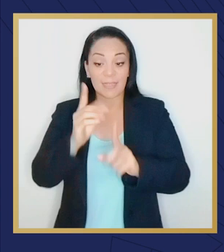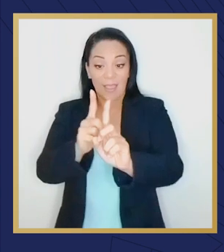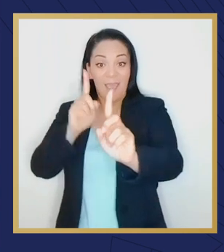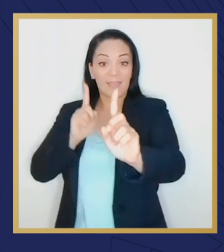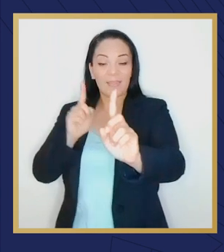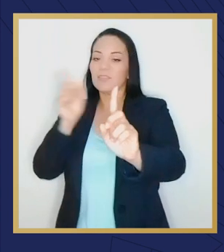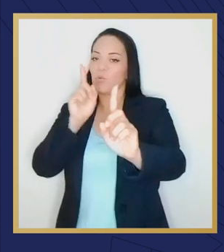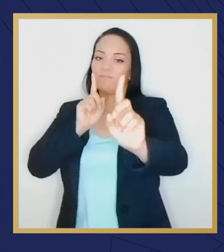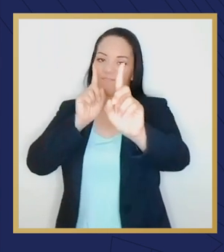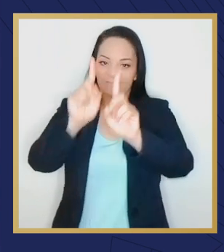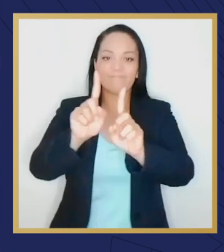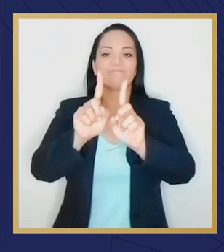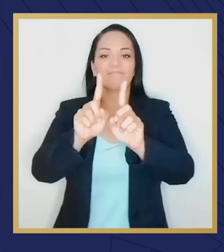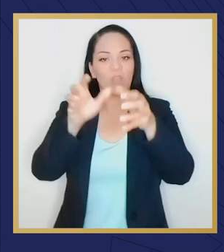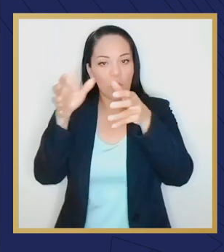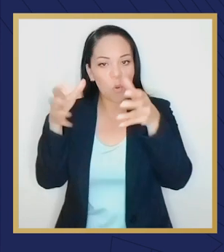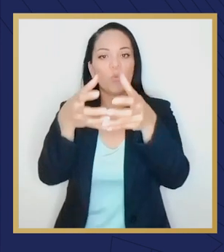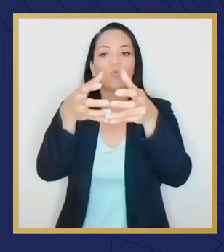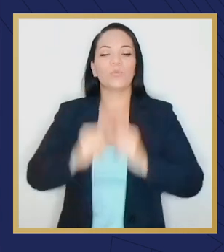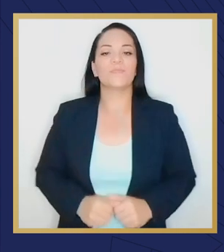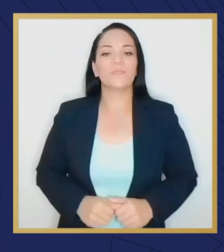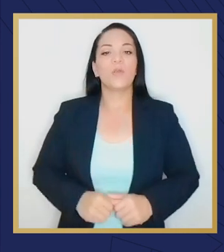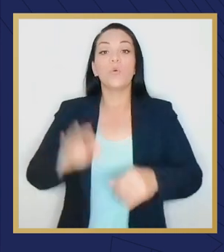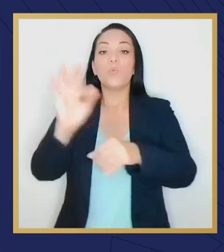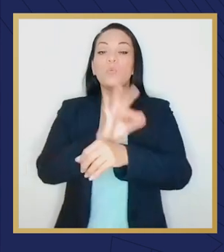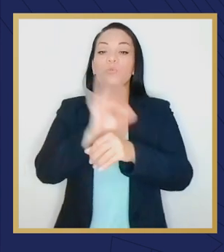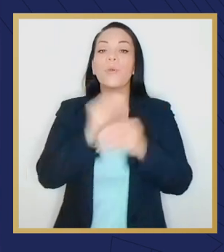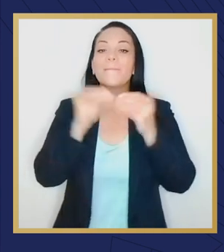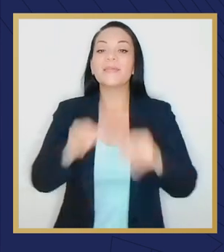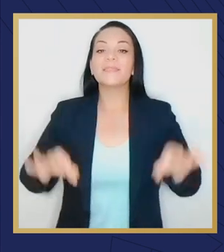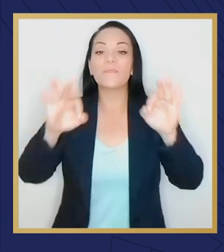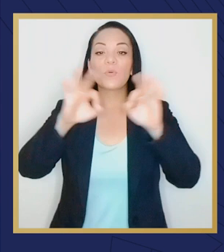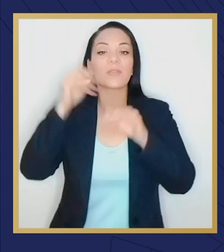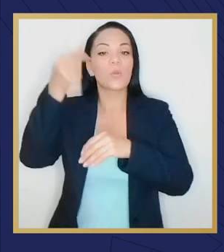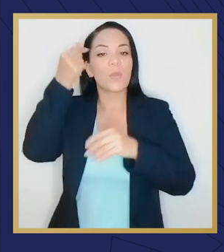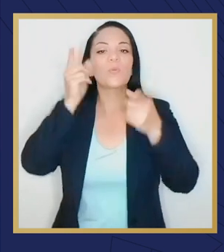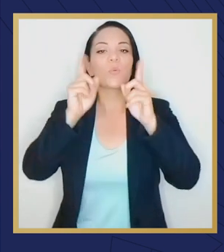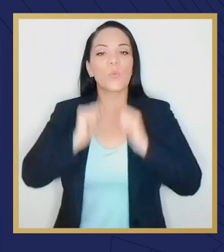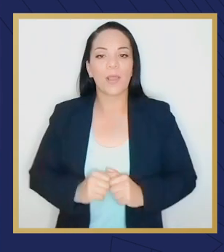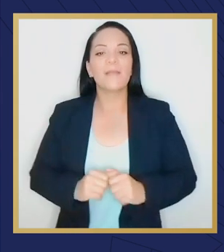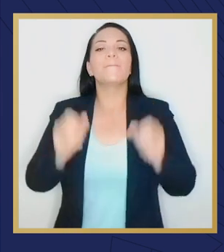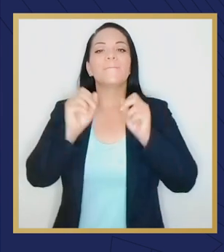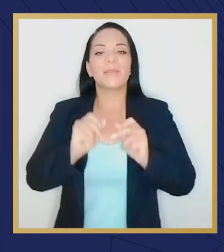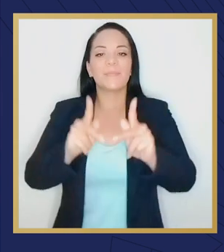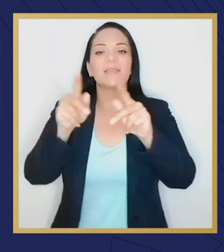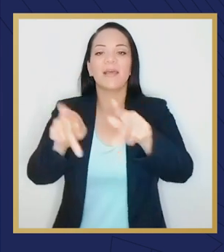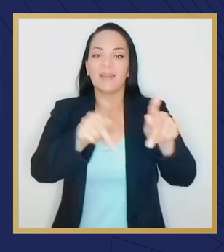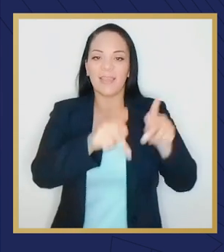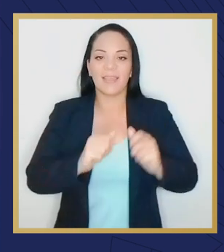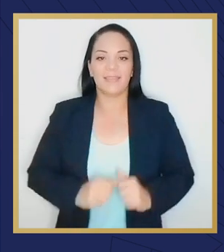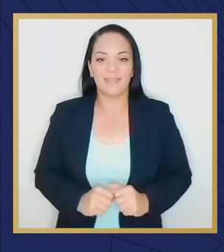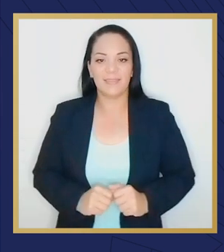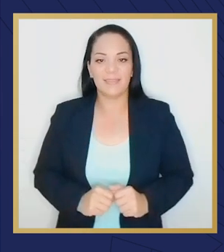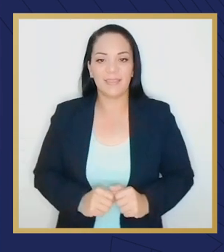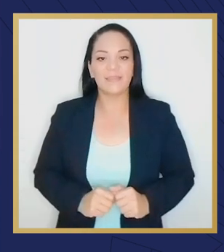se puede quedar atrás y que la función fundamental del gobierno es permitirle a la